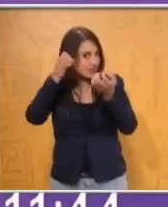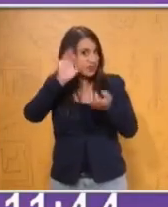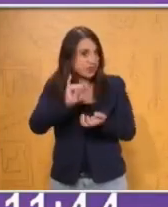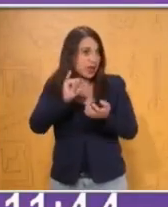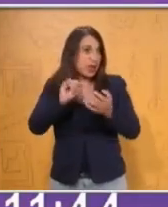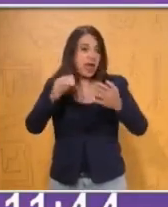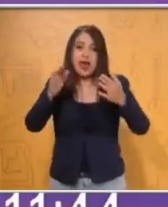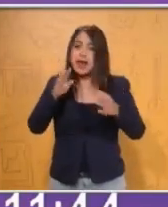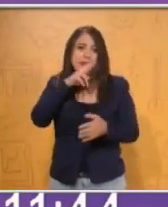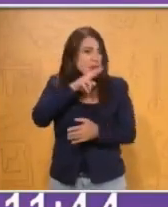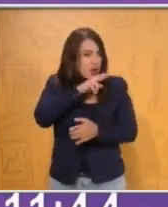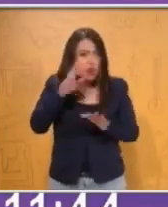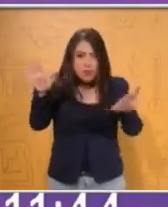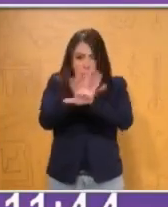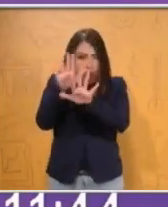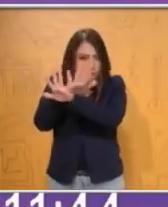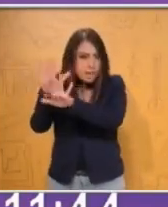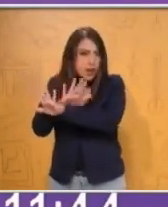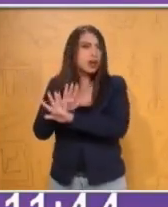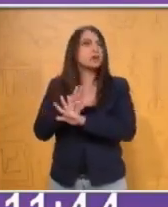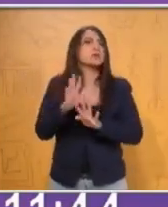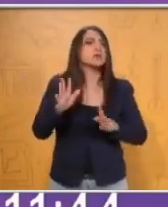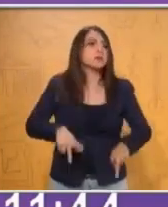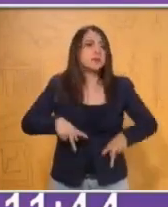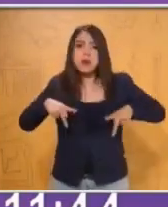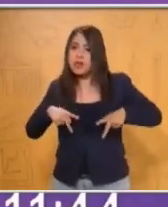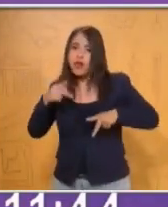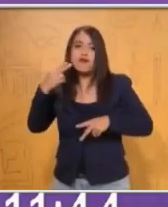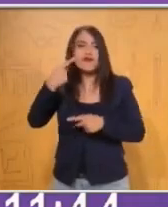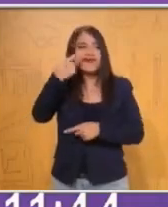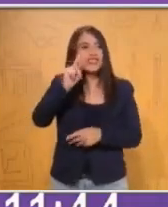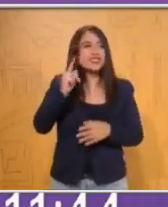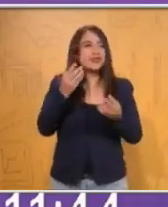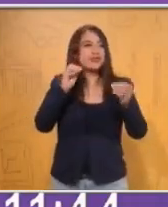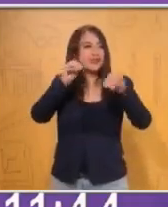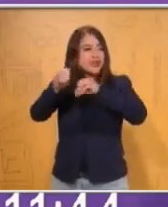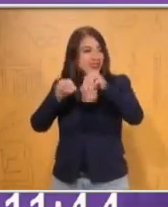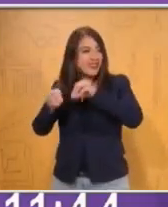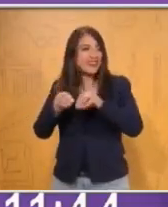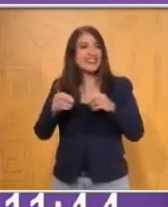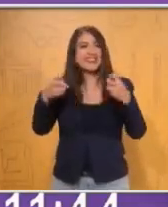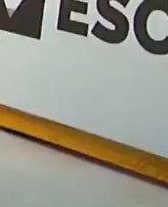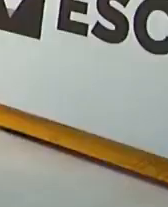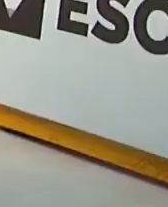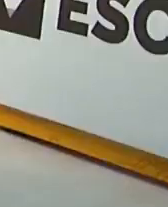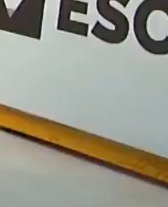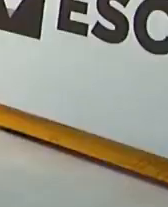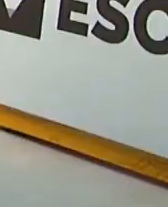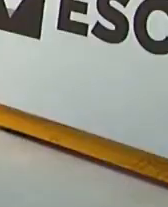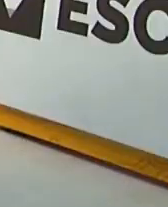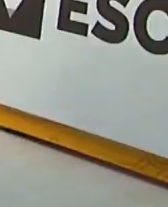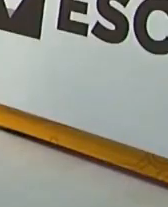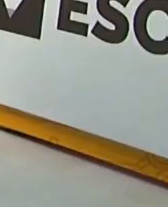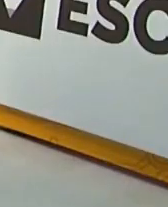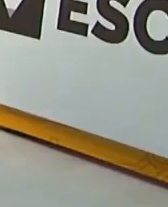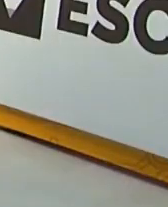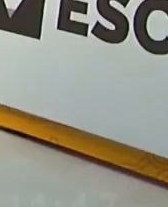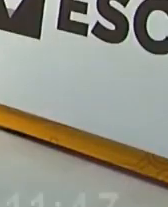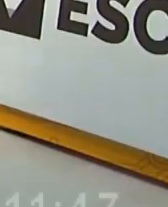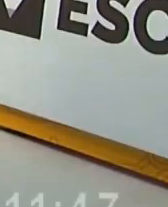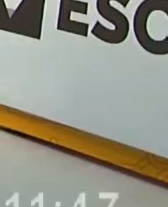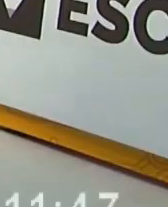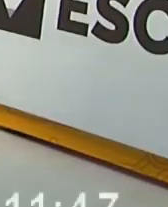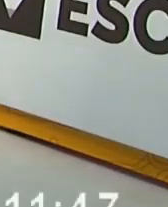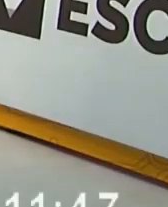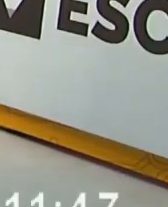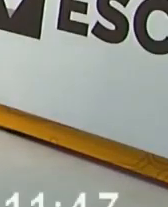perfecto. Si no, apunte rapidito, un shortcito, un pantaloncito que te facilite el movimiento. ¿De acuerdo? Tenis, por favor. Ahorita. ¿Qué tal? Buenos días. Bueno, pues